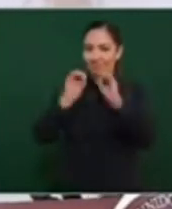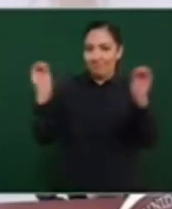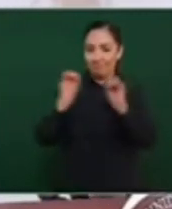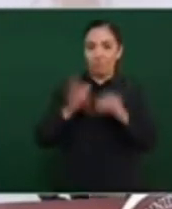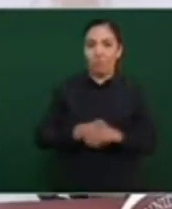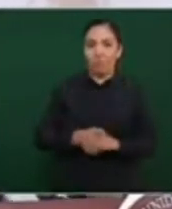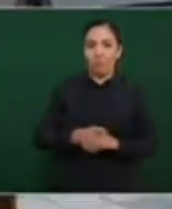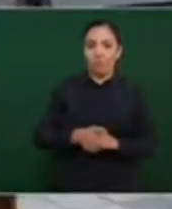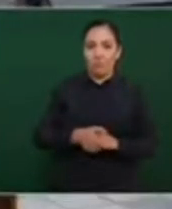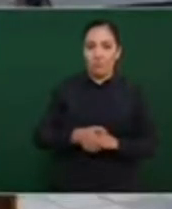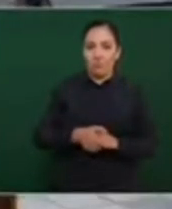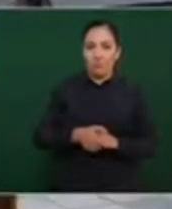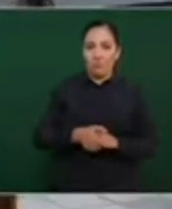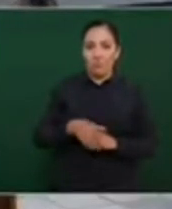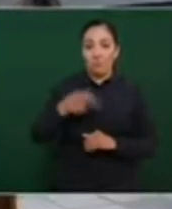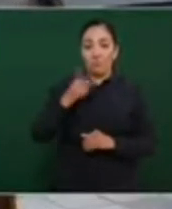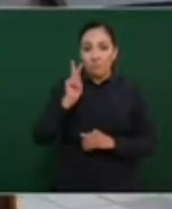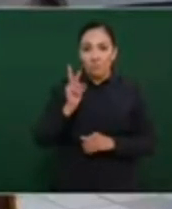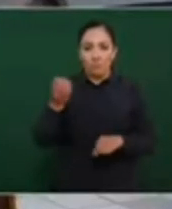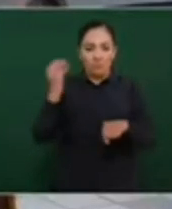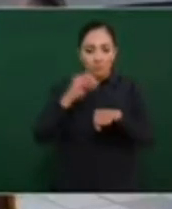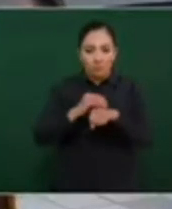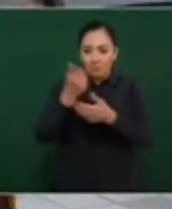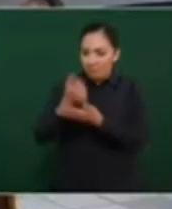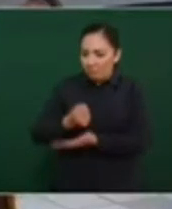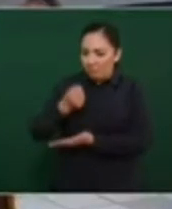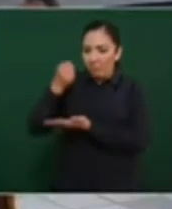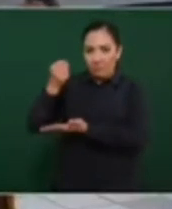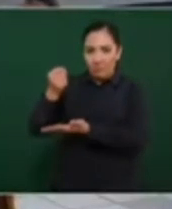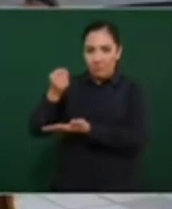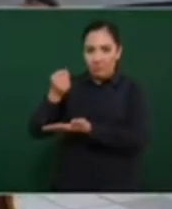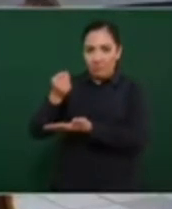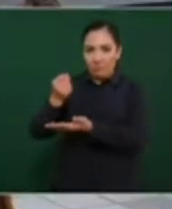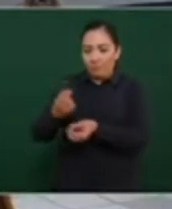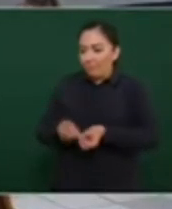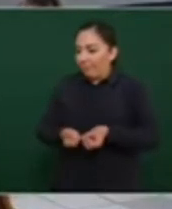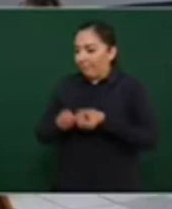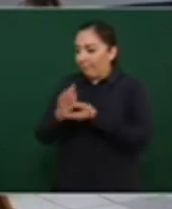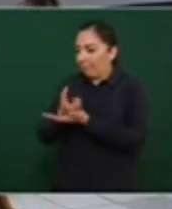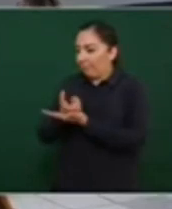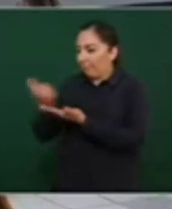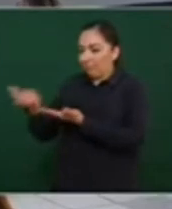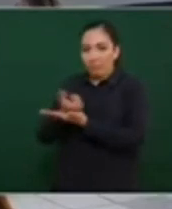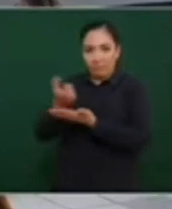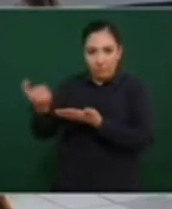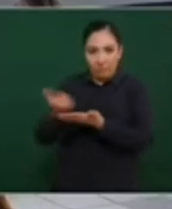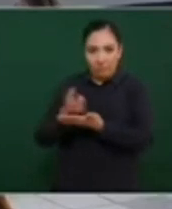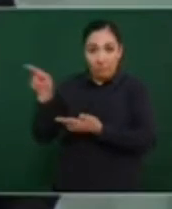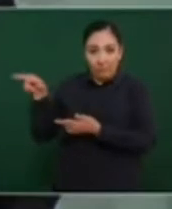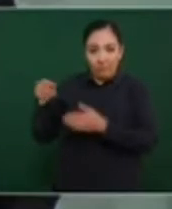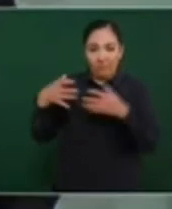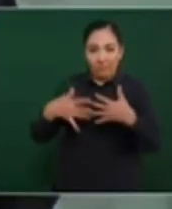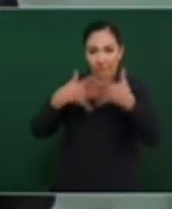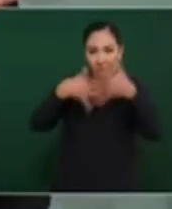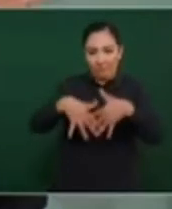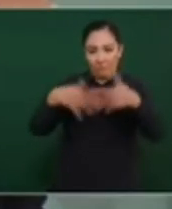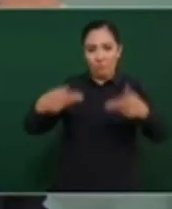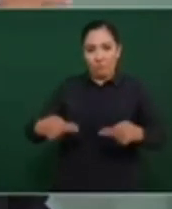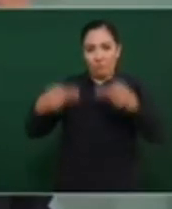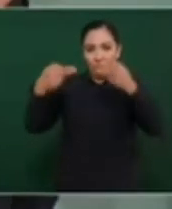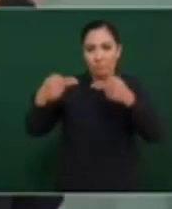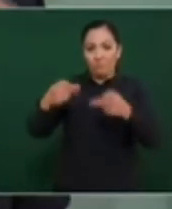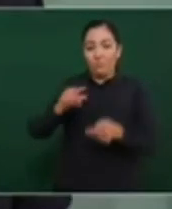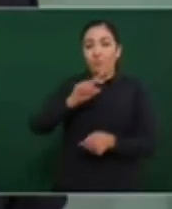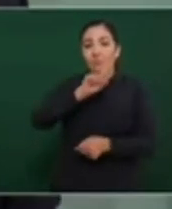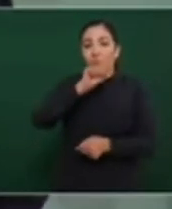si se le agrega lo que se pagó a esas empresas, 100 mil